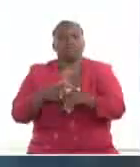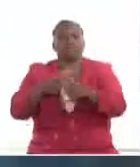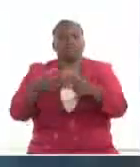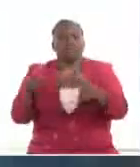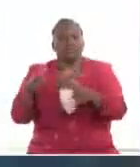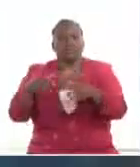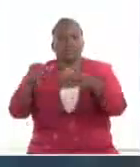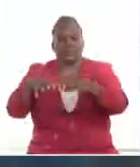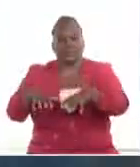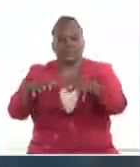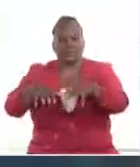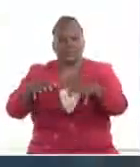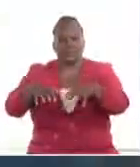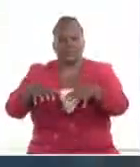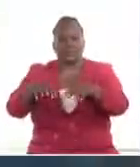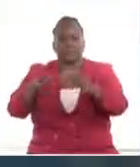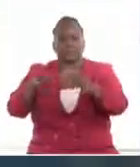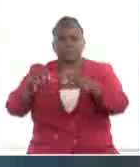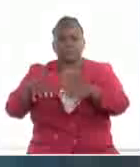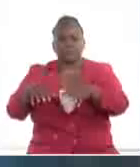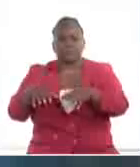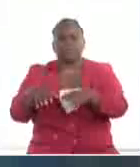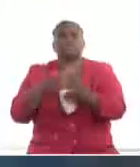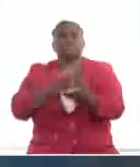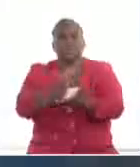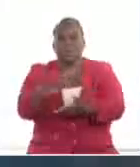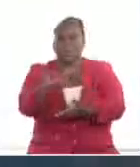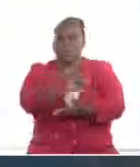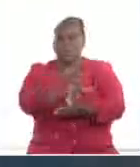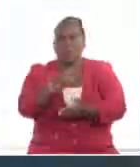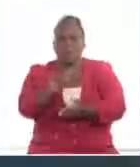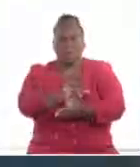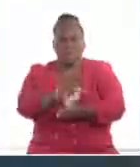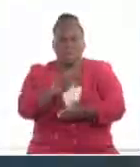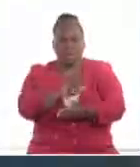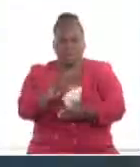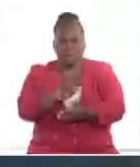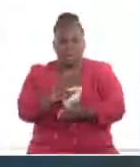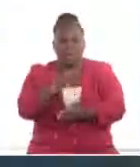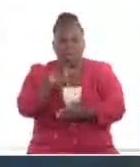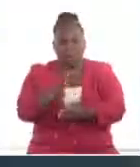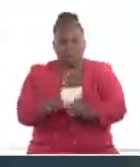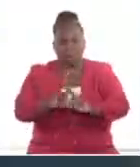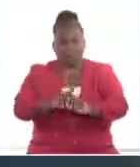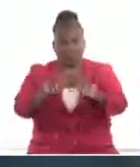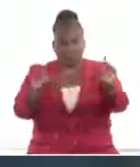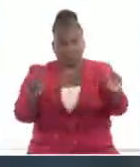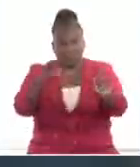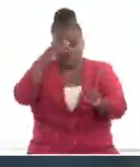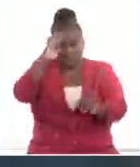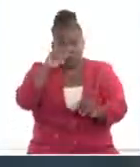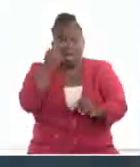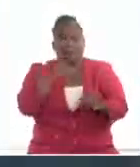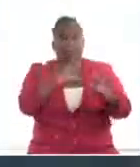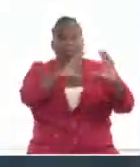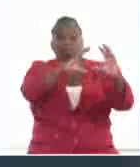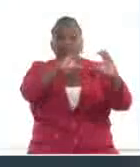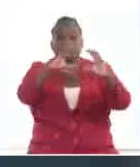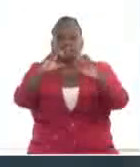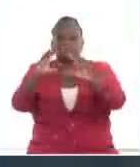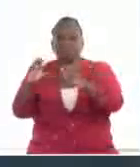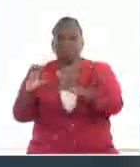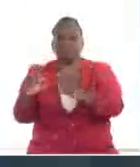esos chubascos y lluvias. Van a continuar similares las condiciones del tiempo durante esta jornada, ahora mismo hay intervalos nubosos que están cruzando